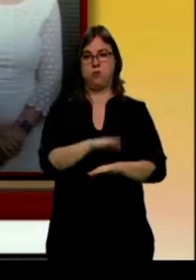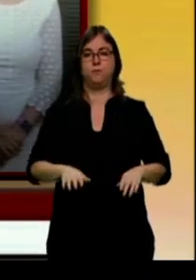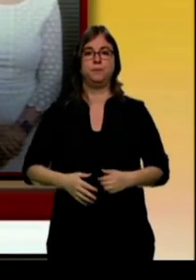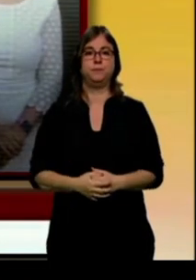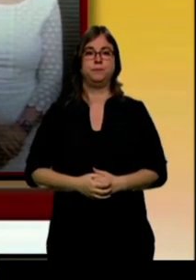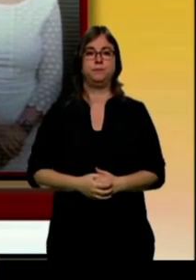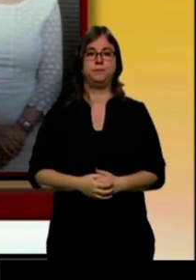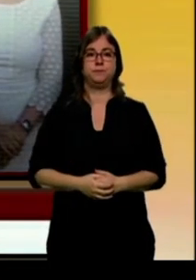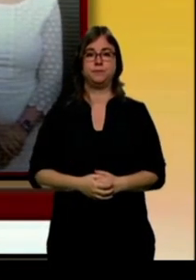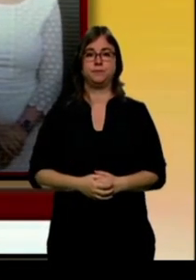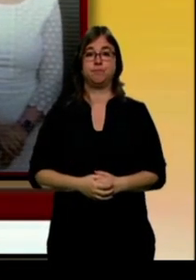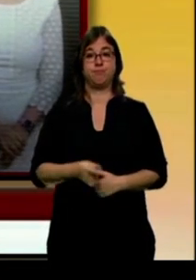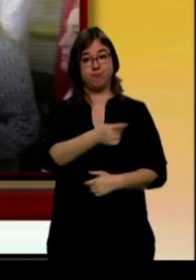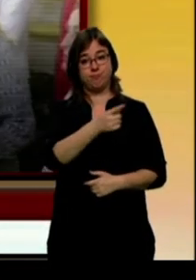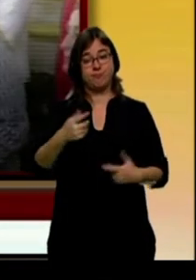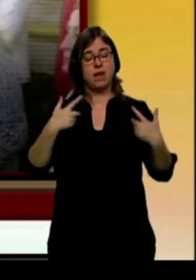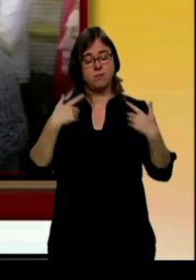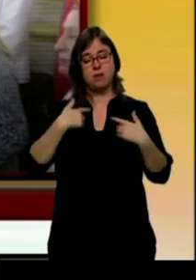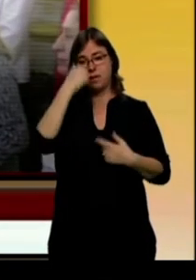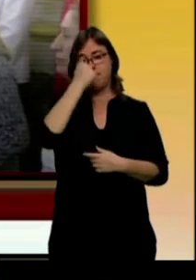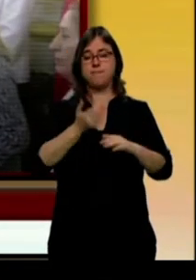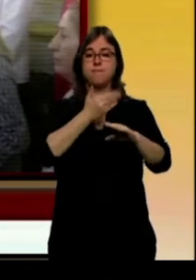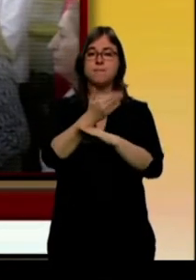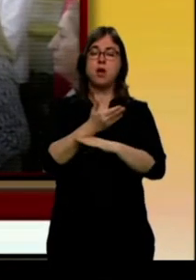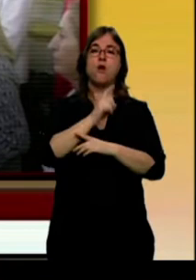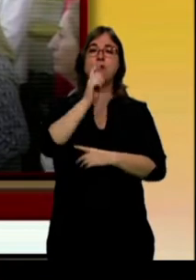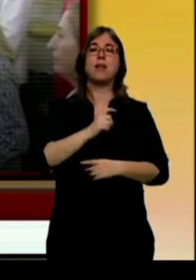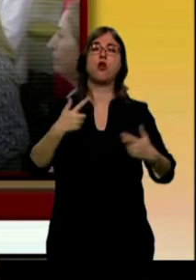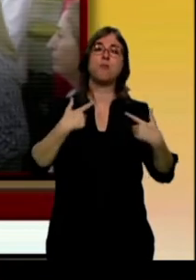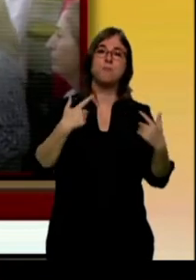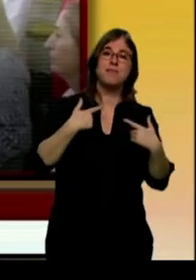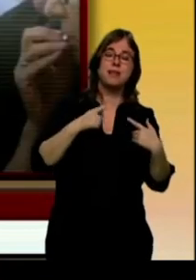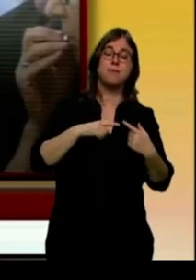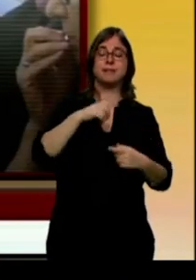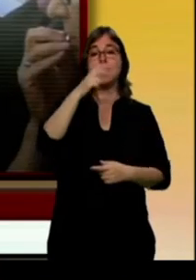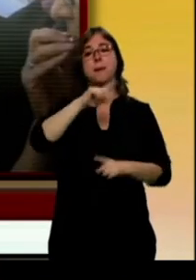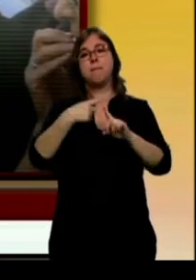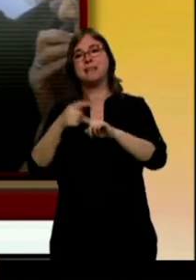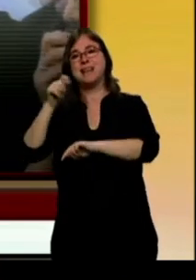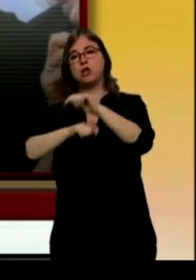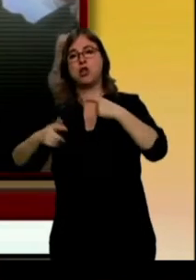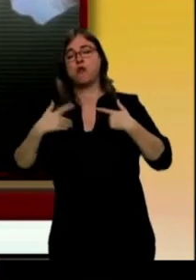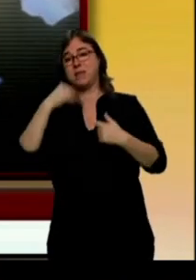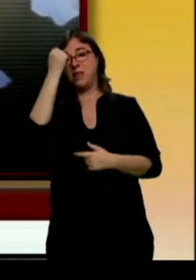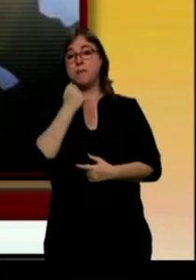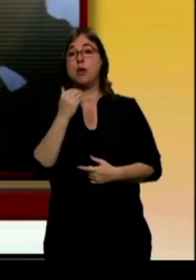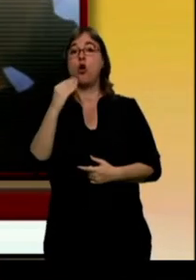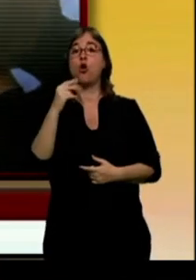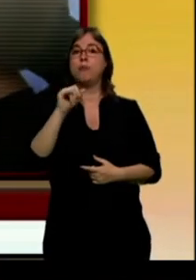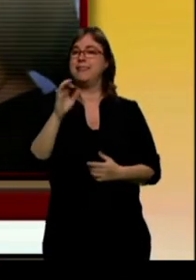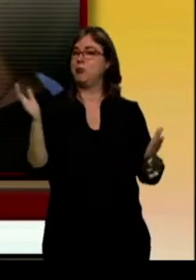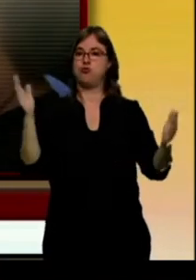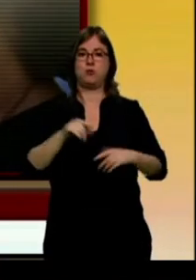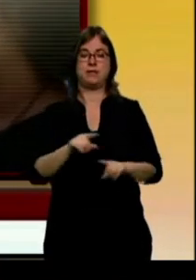A ella asistirán la Fundación Víctimas del Terrorismo y la Asociación de Víctimas del Terrorismo, pero no estará Covite. Este homenaje